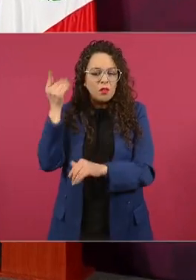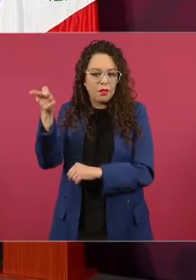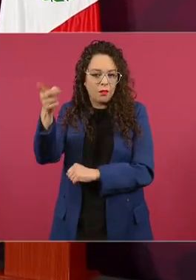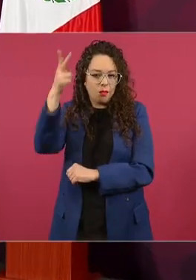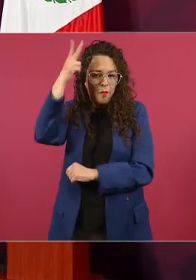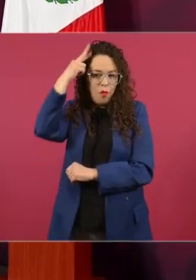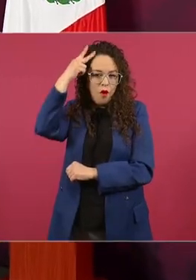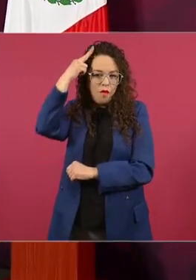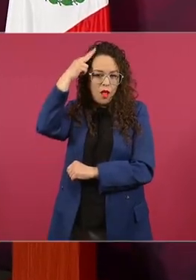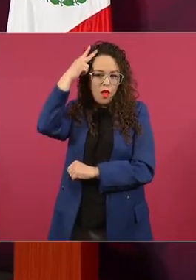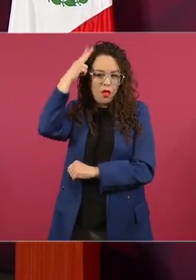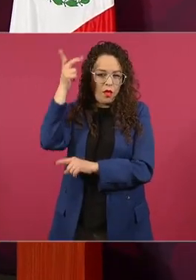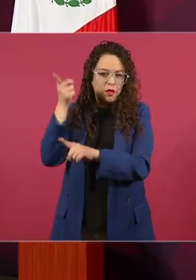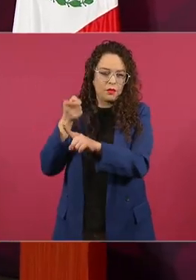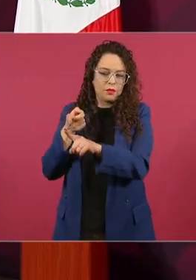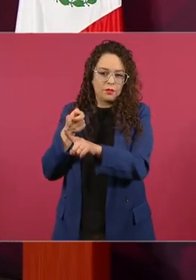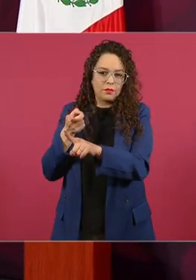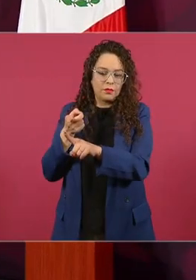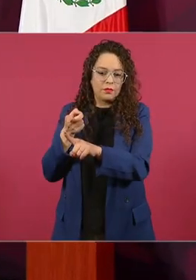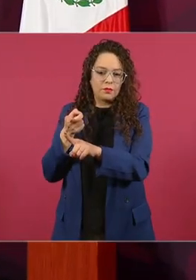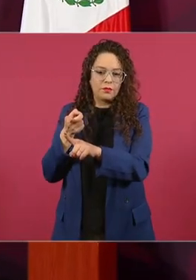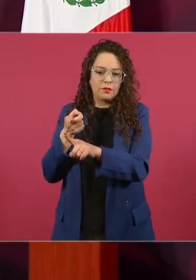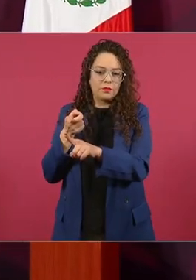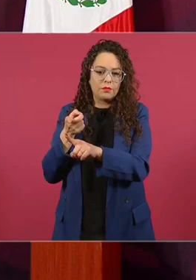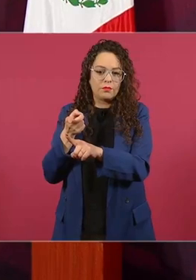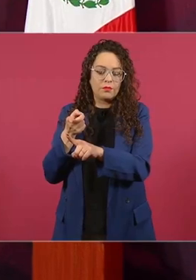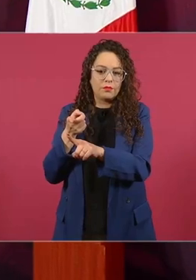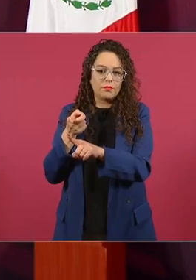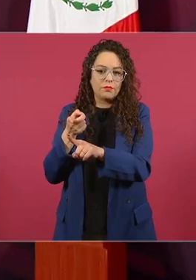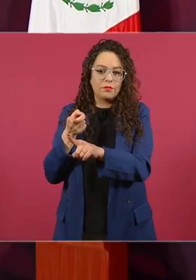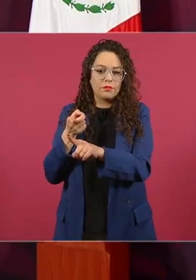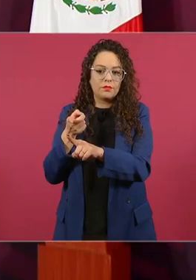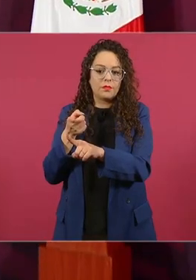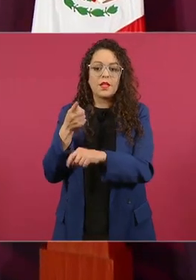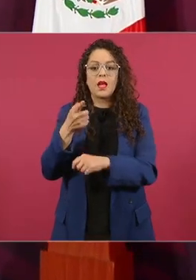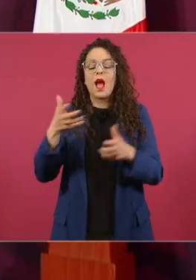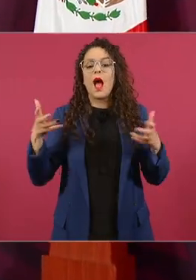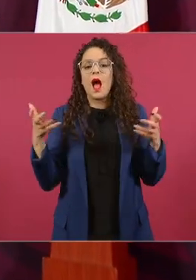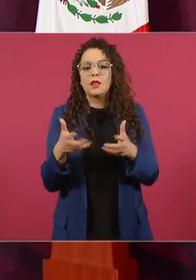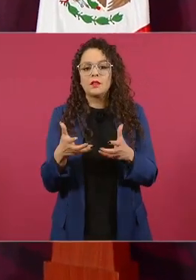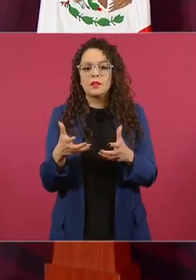porfirio Díaz ponía a los gobernadores